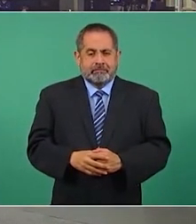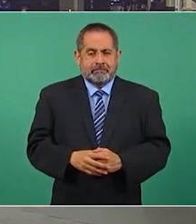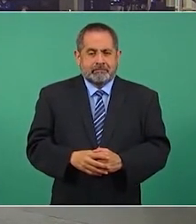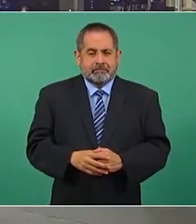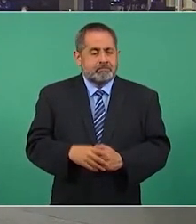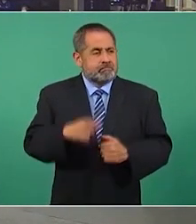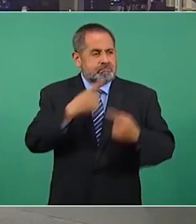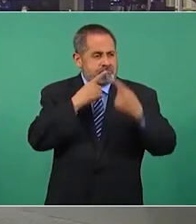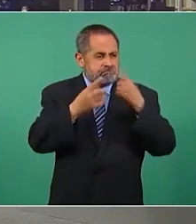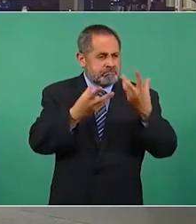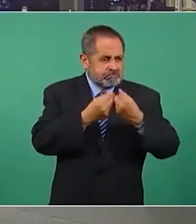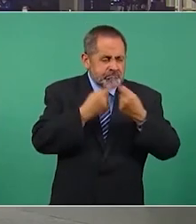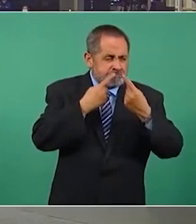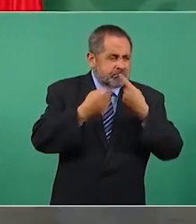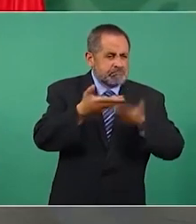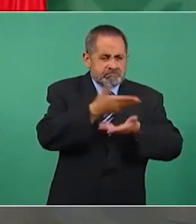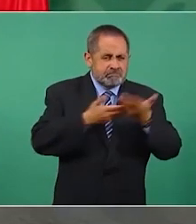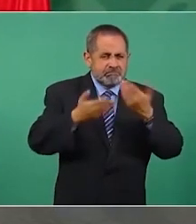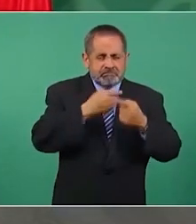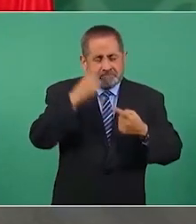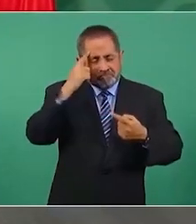discutiéndolo analizándolo